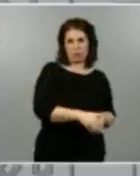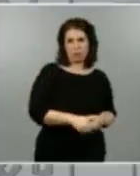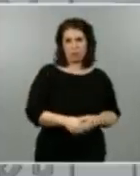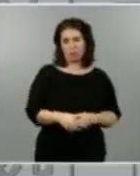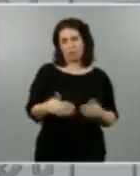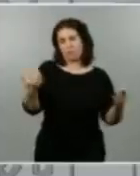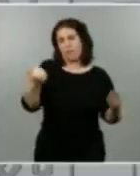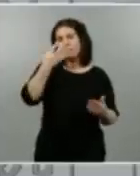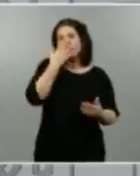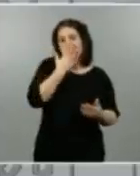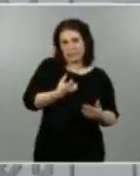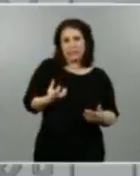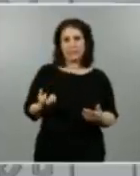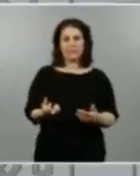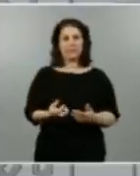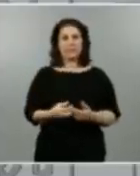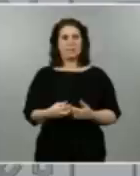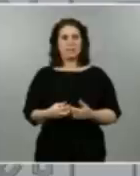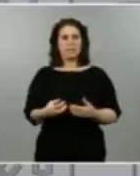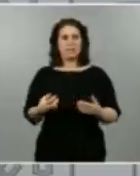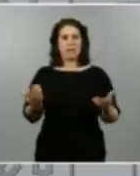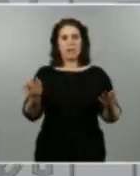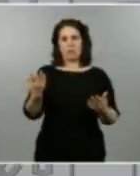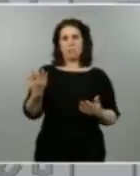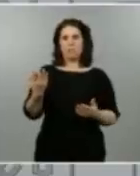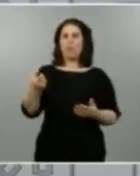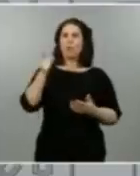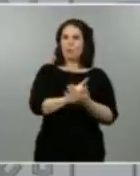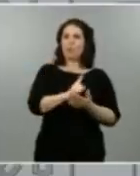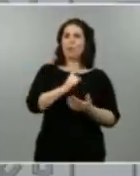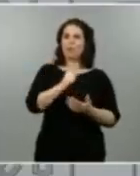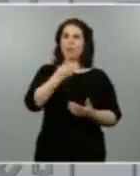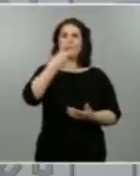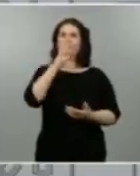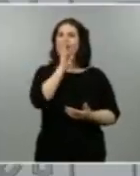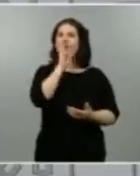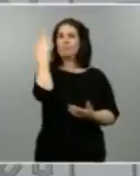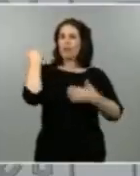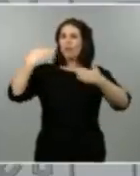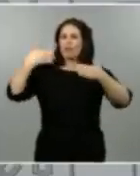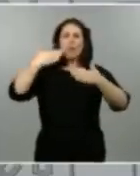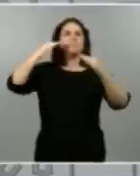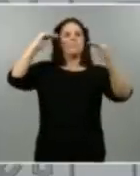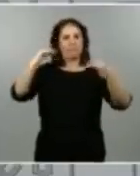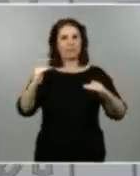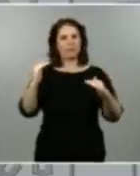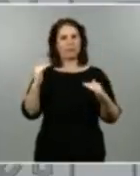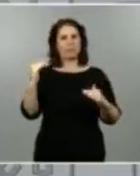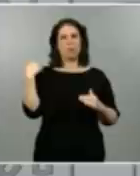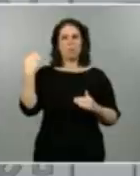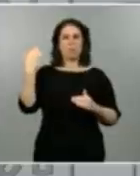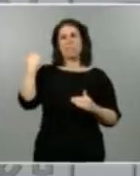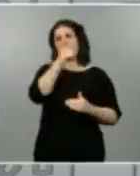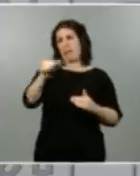pero sí que es cierto que volvemos a bajar de los 200. Hemos estado toda la semana un poquito por encima, un poco por debajo de los